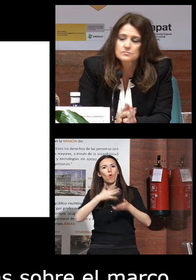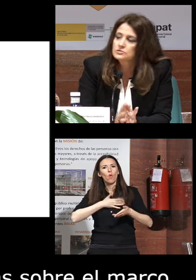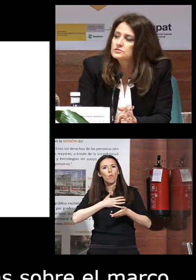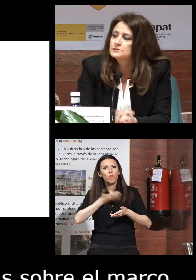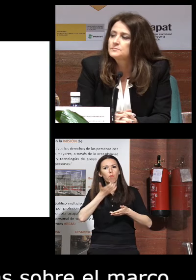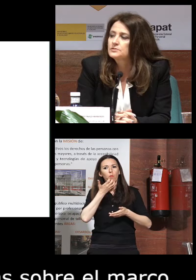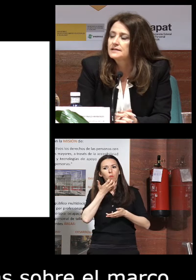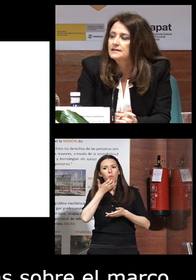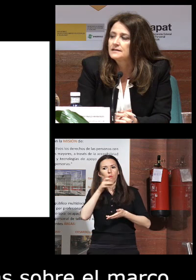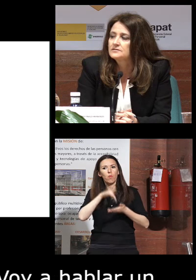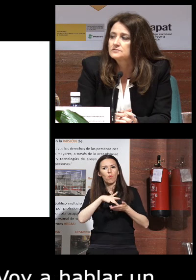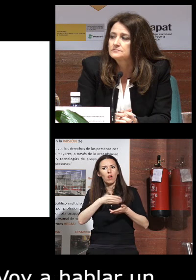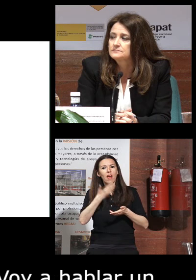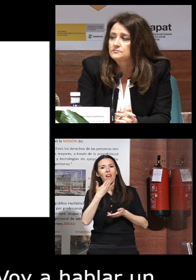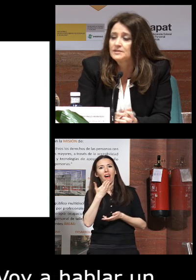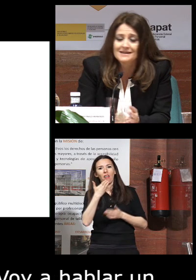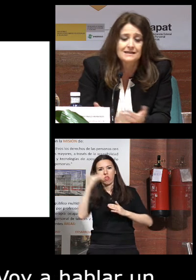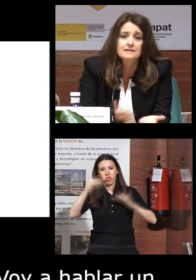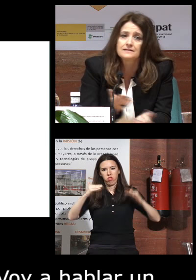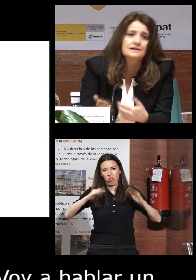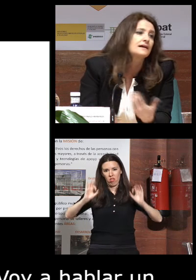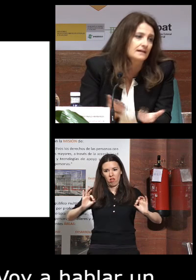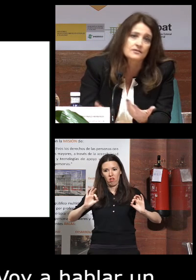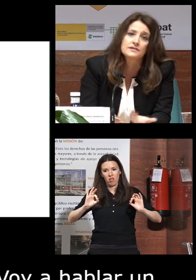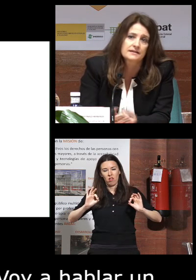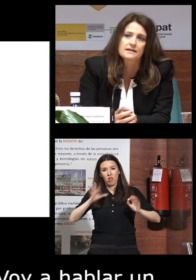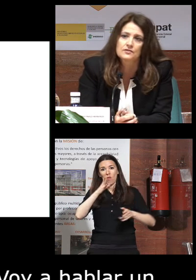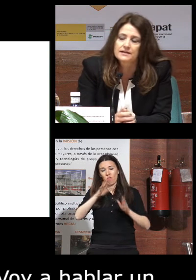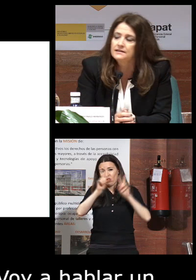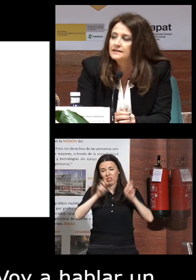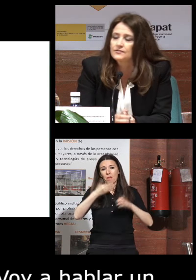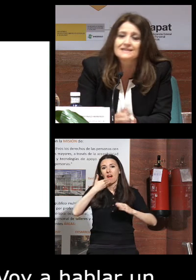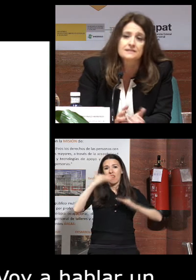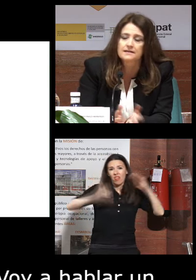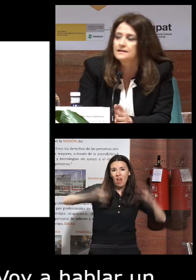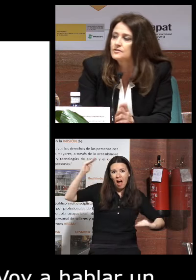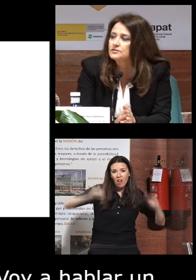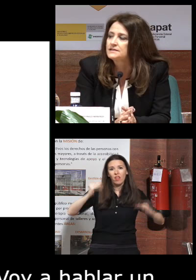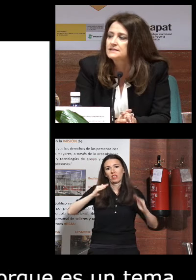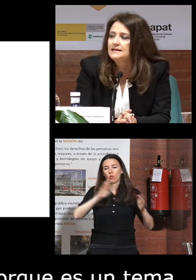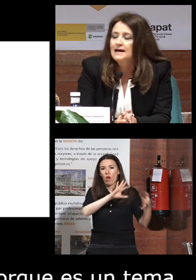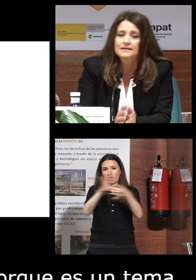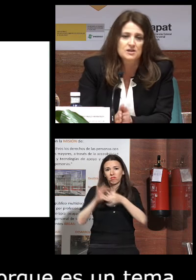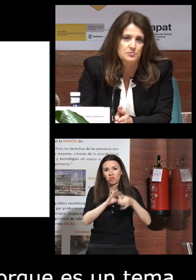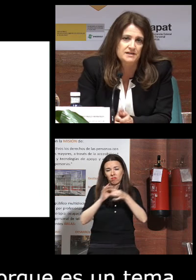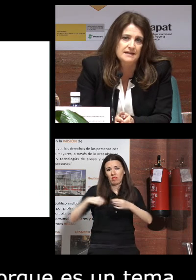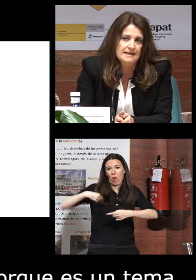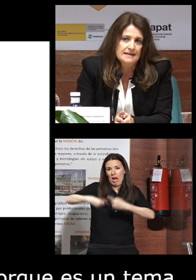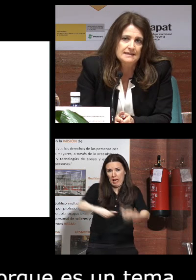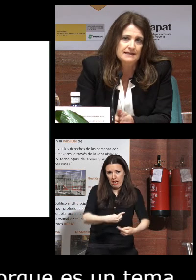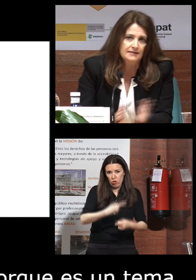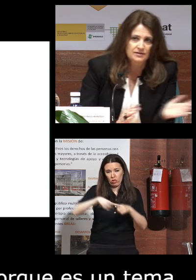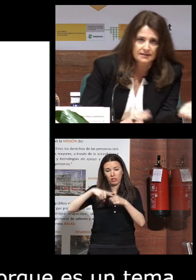edadismos porque es un tema que está ahí en la relación intergeneracional en la relación entre generaciones hablaré después